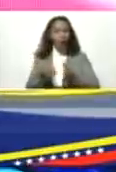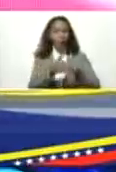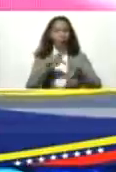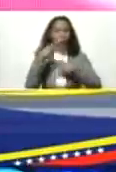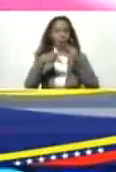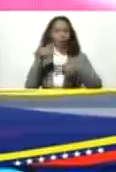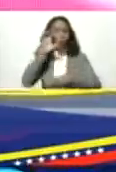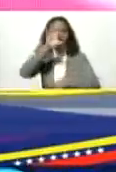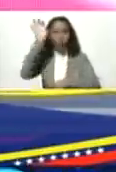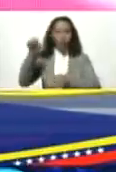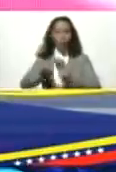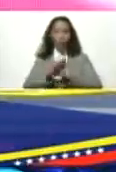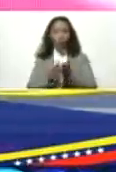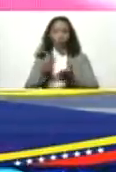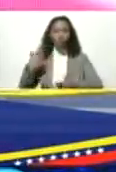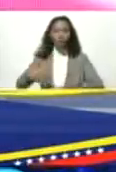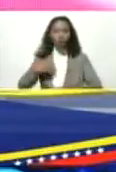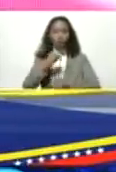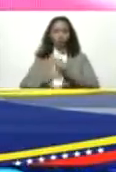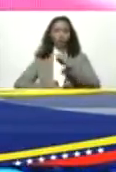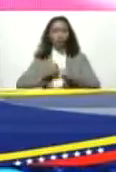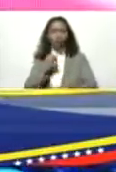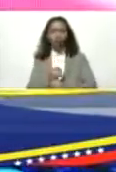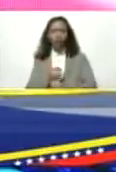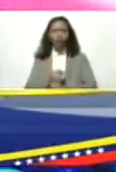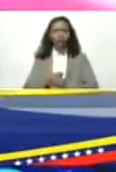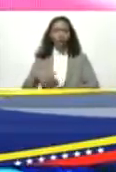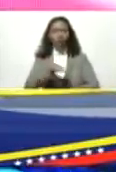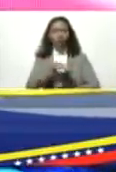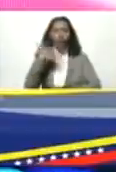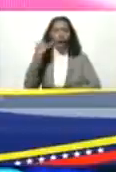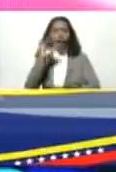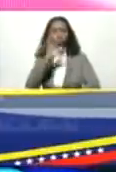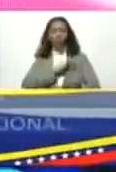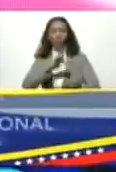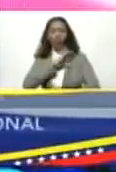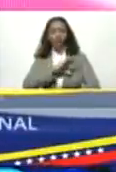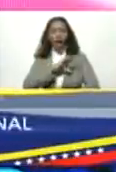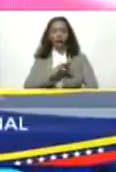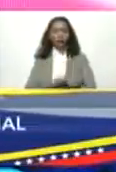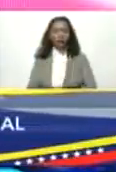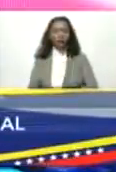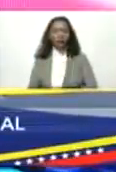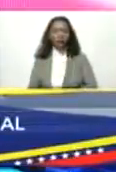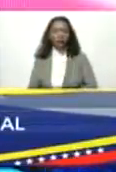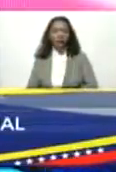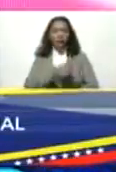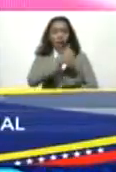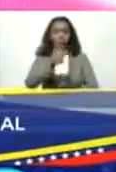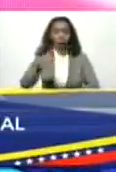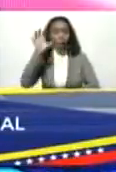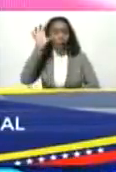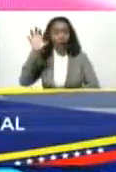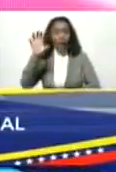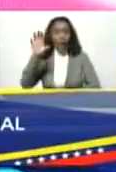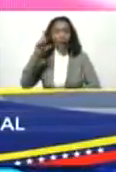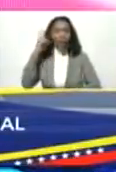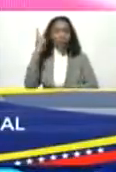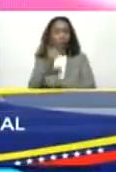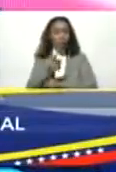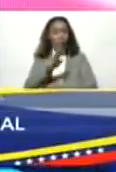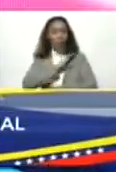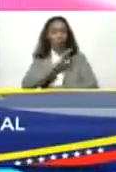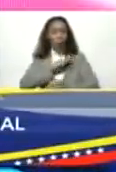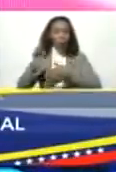en un mundo donde hay derecho internacional donde hay soberanía donde cada país debe tomar su propio camino con su